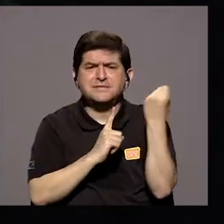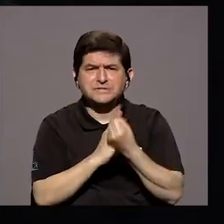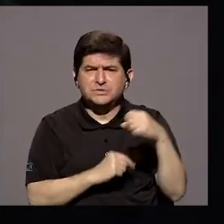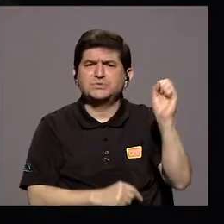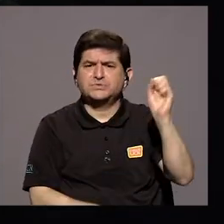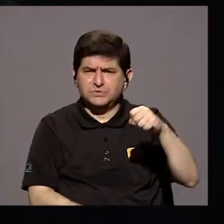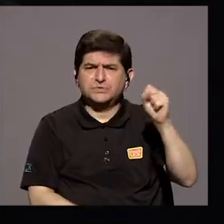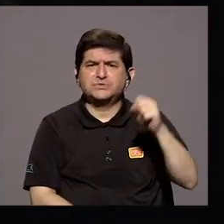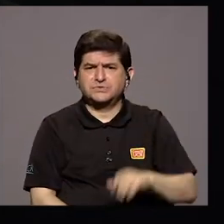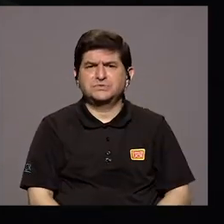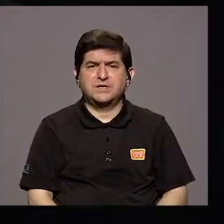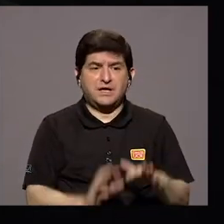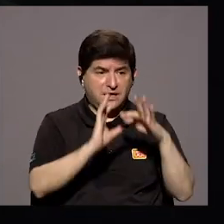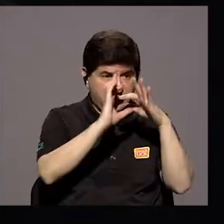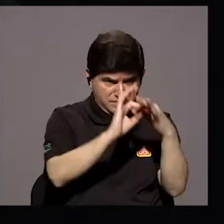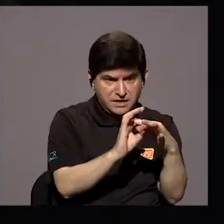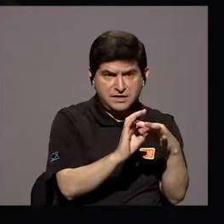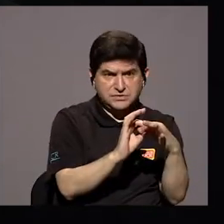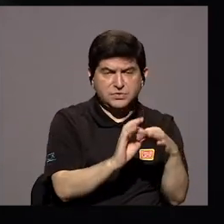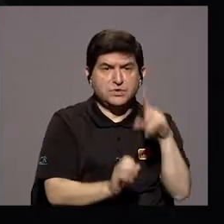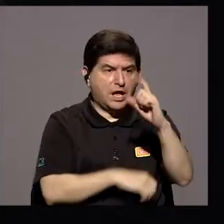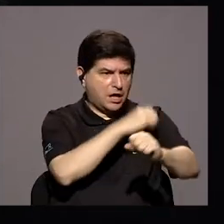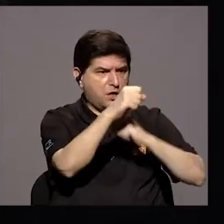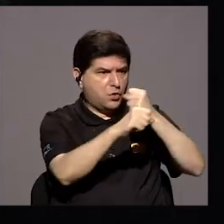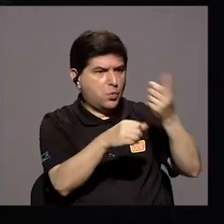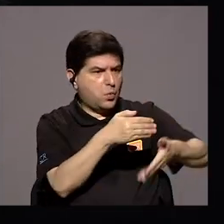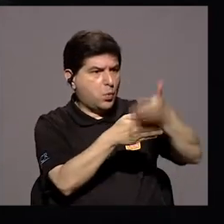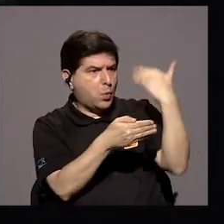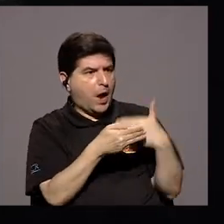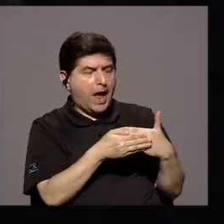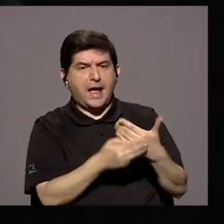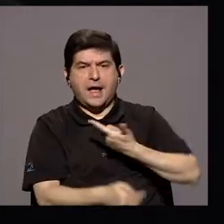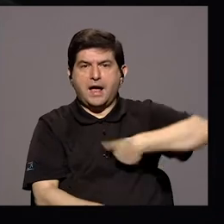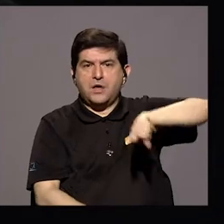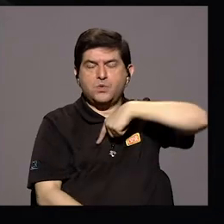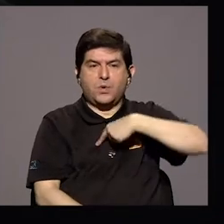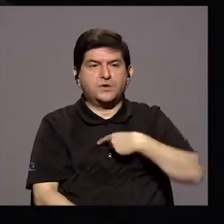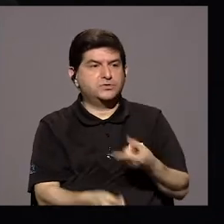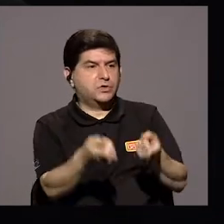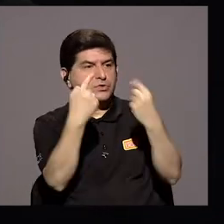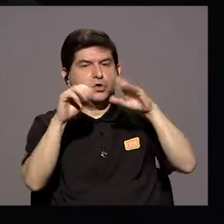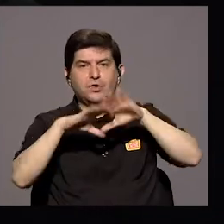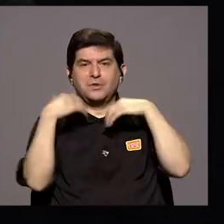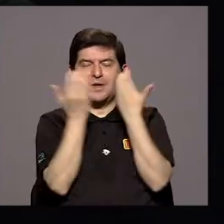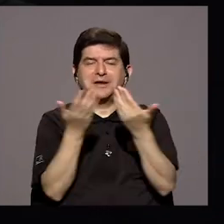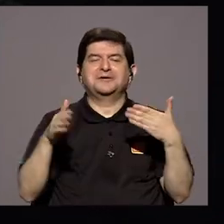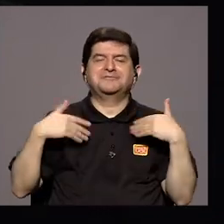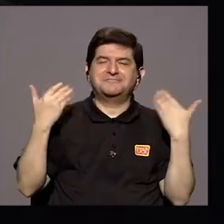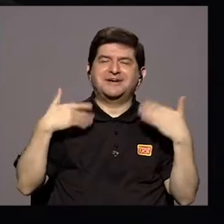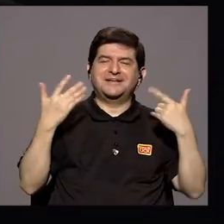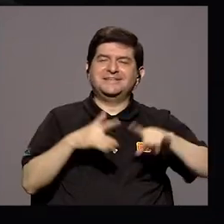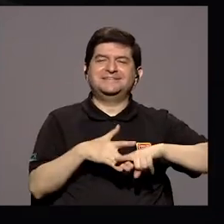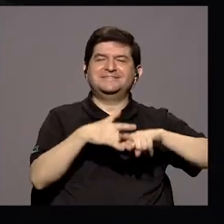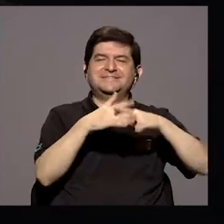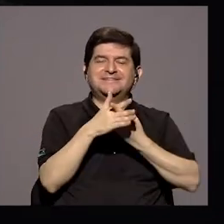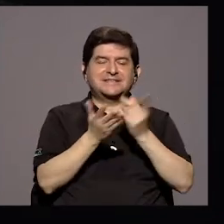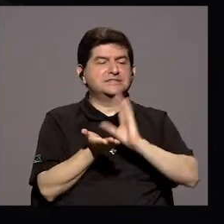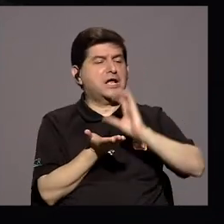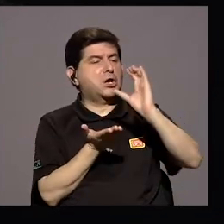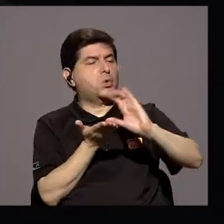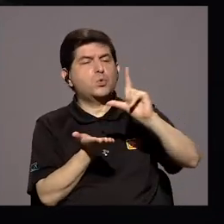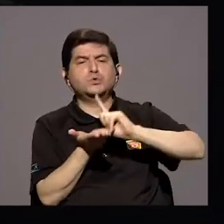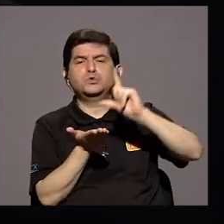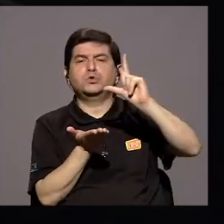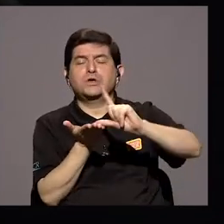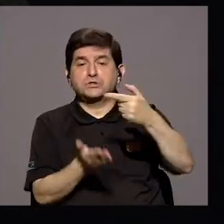variado En relación con lo que hace un año vivimos Cuando veníamos todos a dar las clases contentos De que iba a iniciar un curso